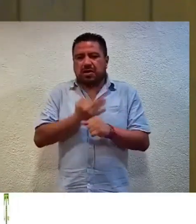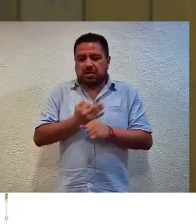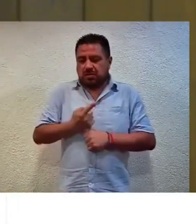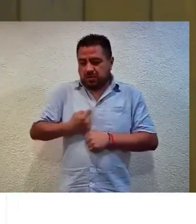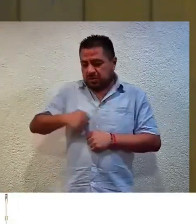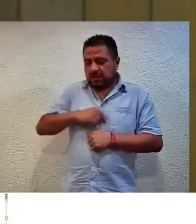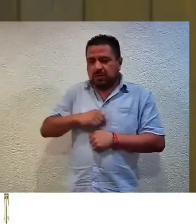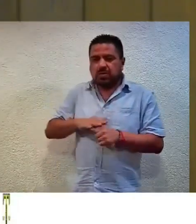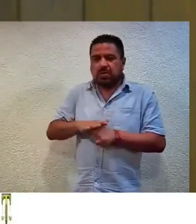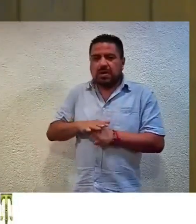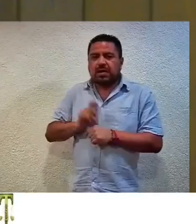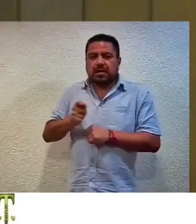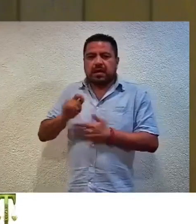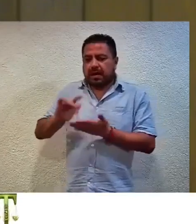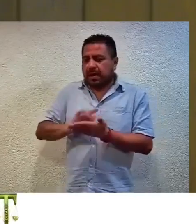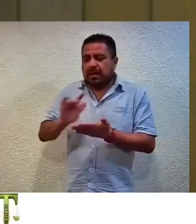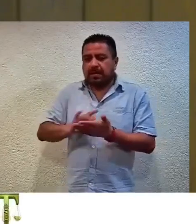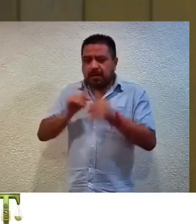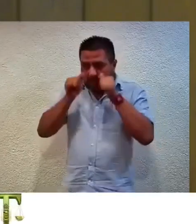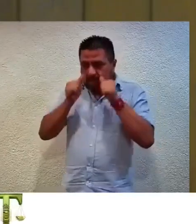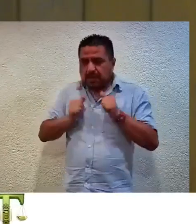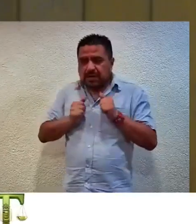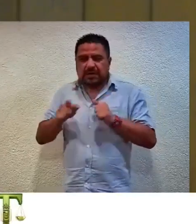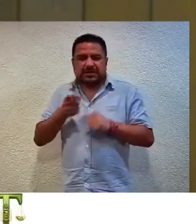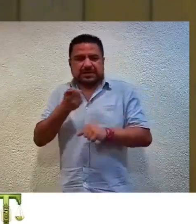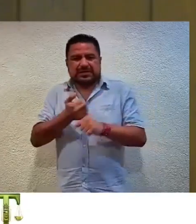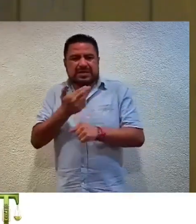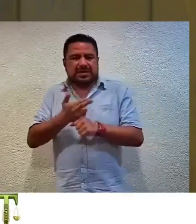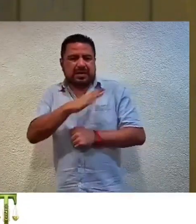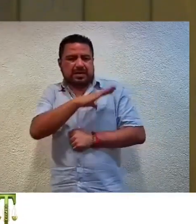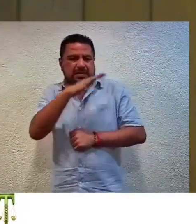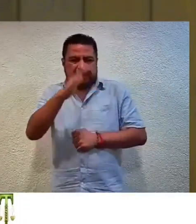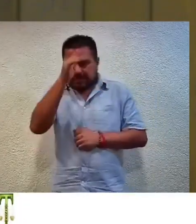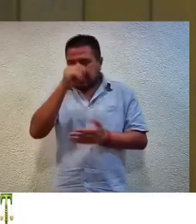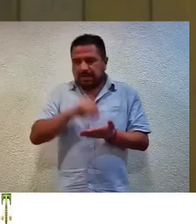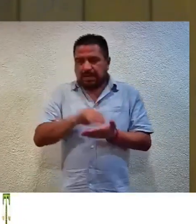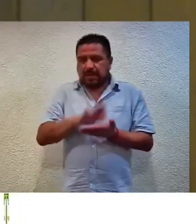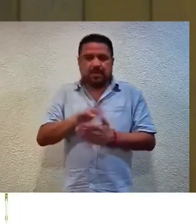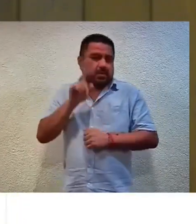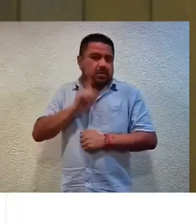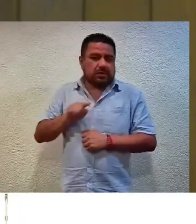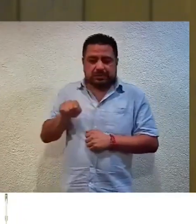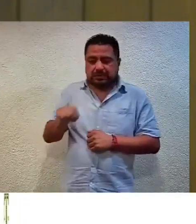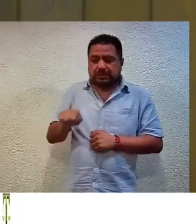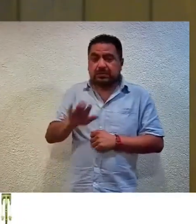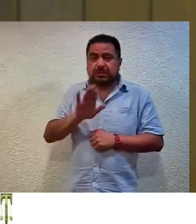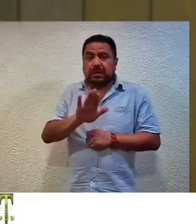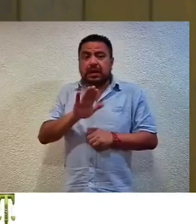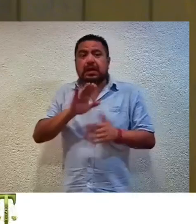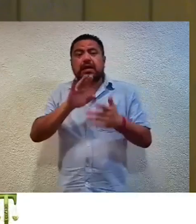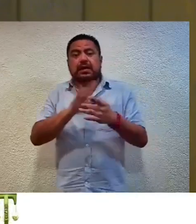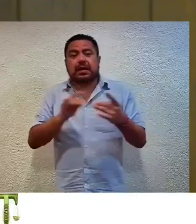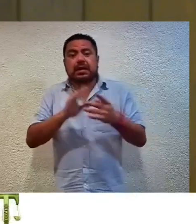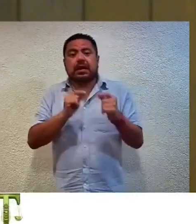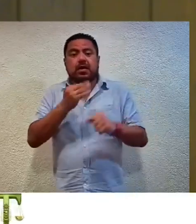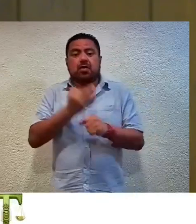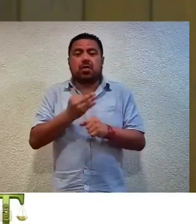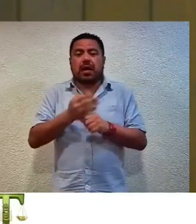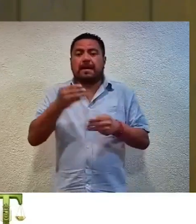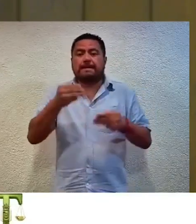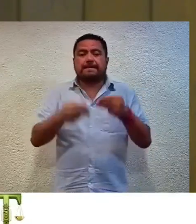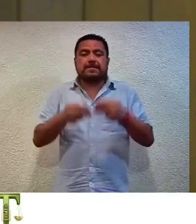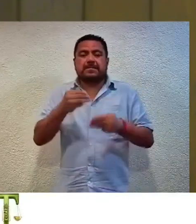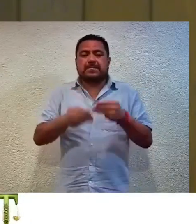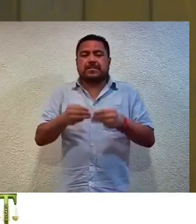se realizará con el apoyo de la secretaria general de acuerdos. No sin antes señalar que el magistrado